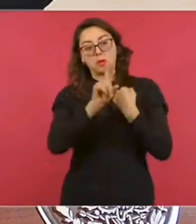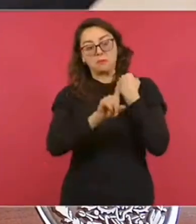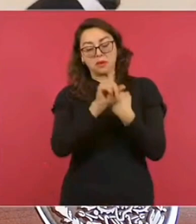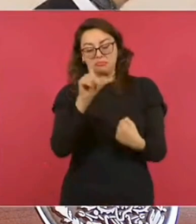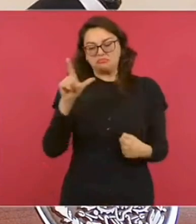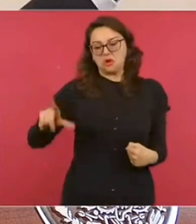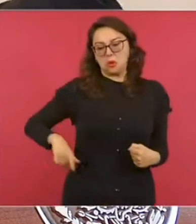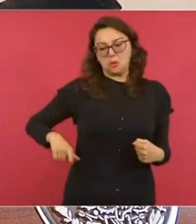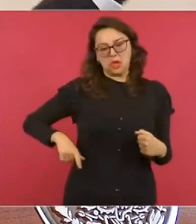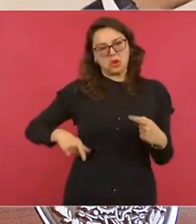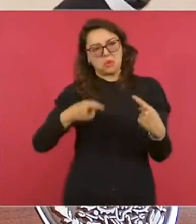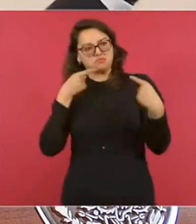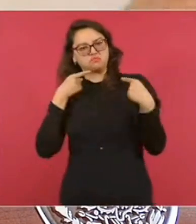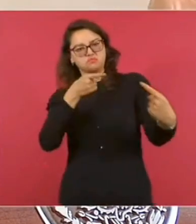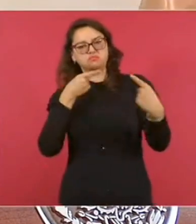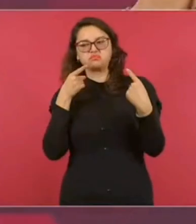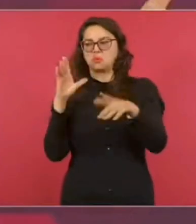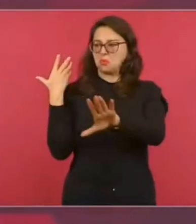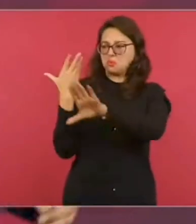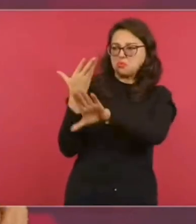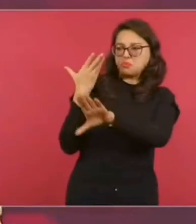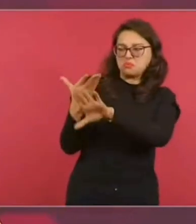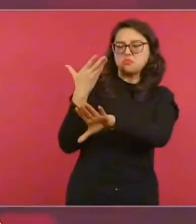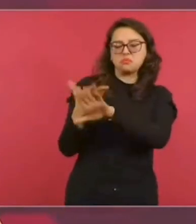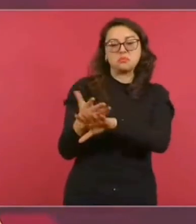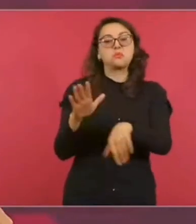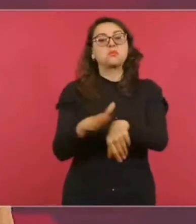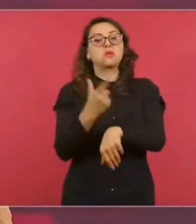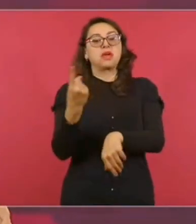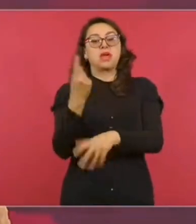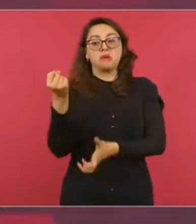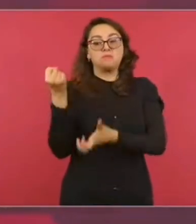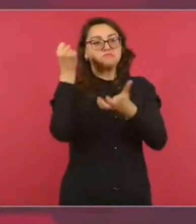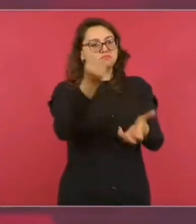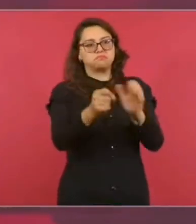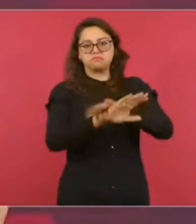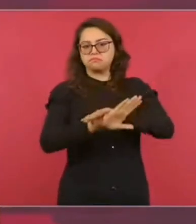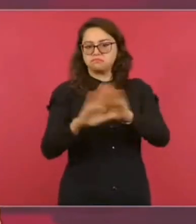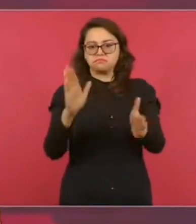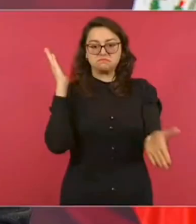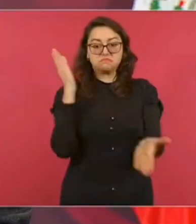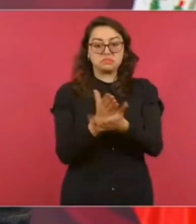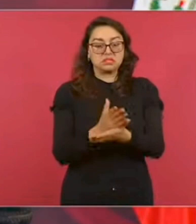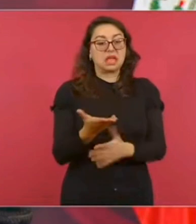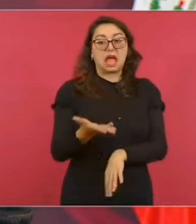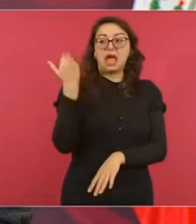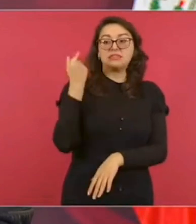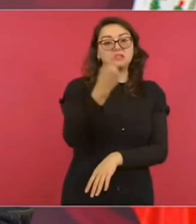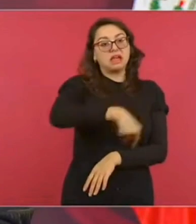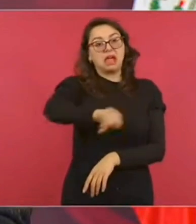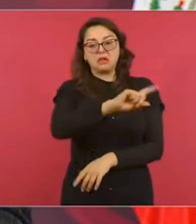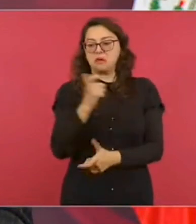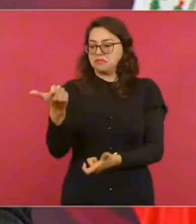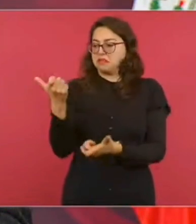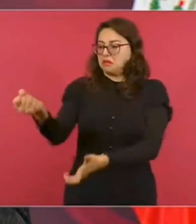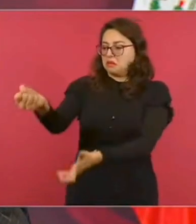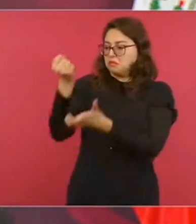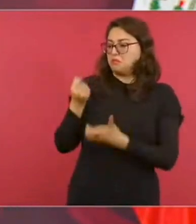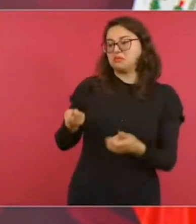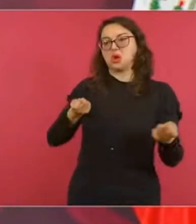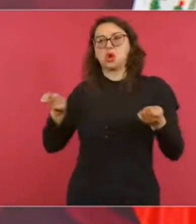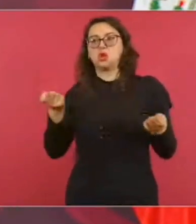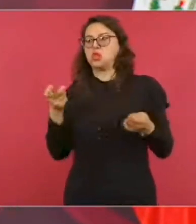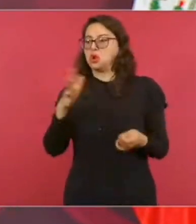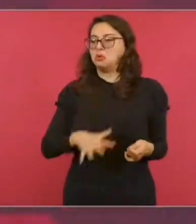porque antes vivían colmados de privilegios, eran los que se sentían dueños de México, y como las cosas han